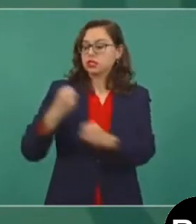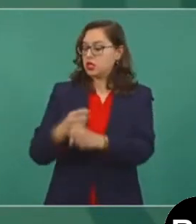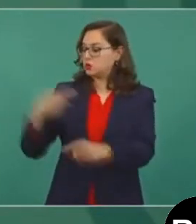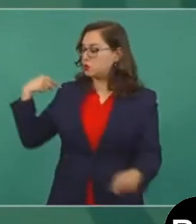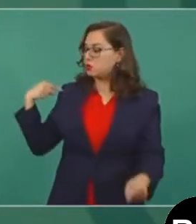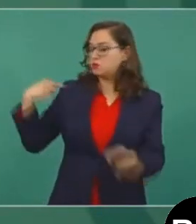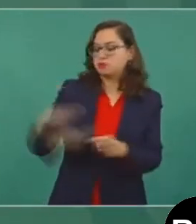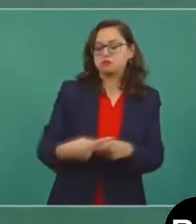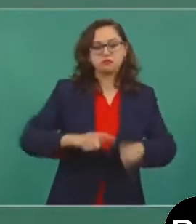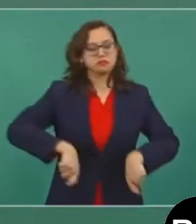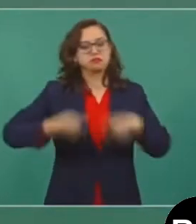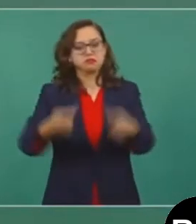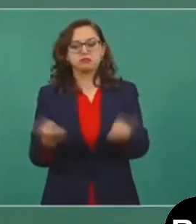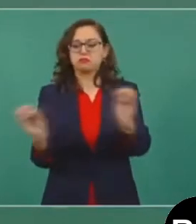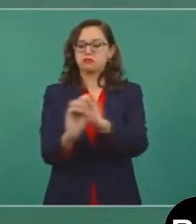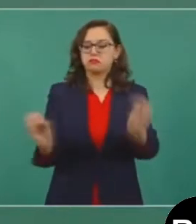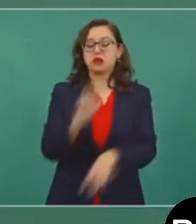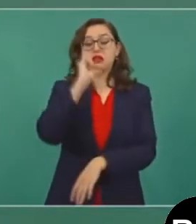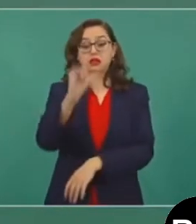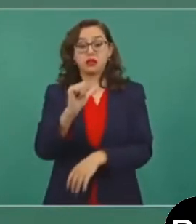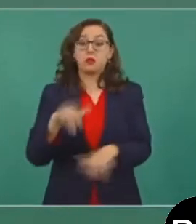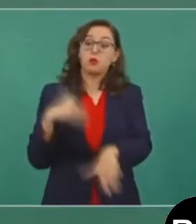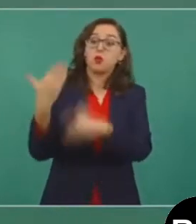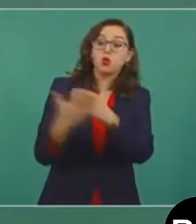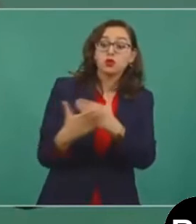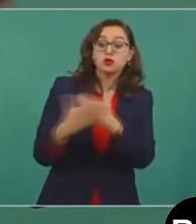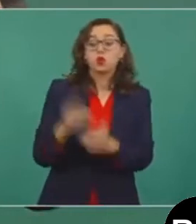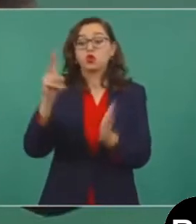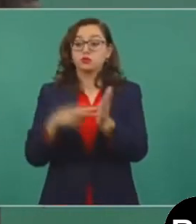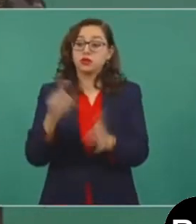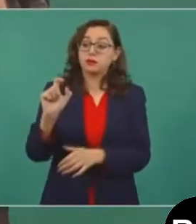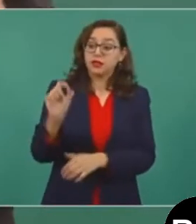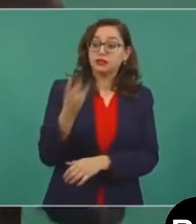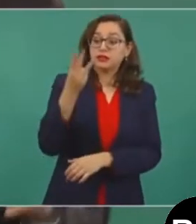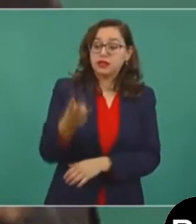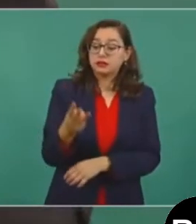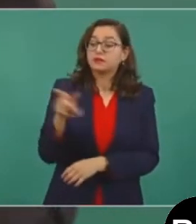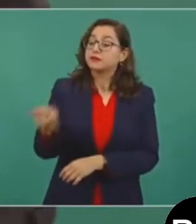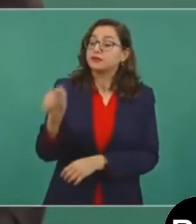esto. Y no tengo ningún problema de conciencia. A ver, ya está.